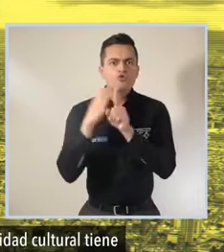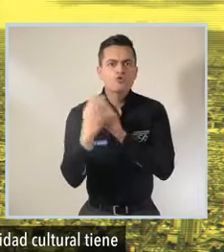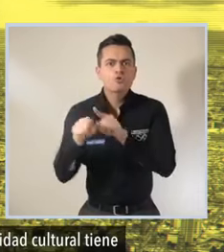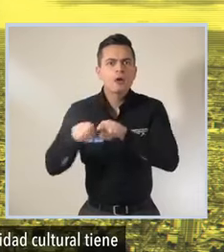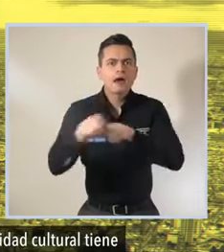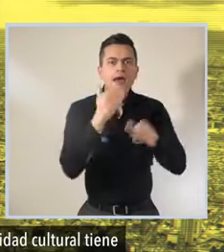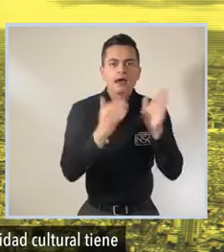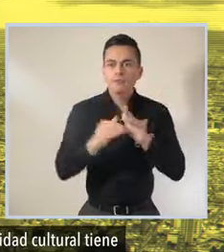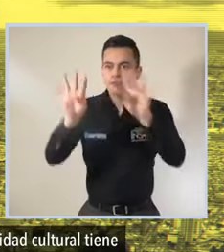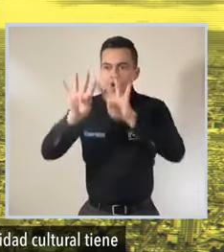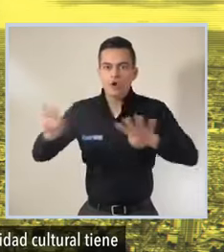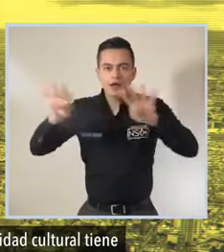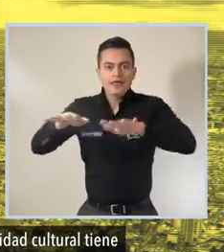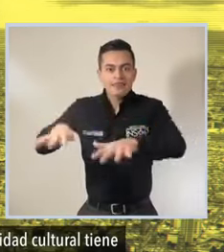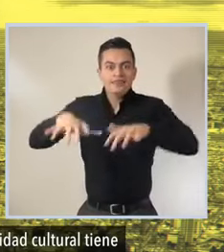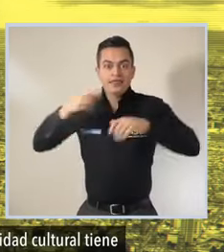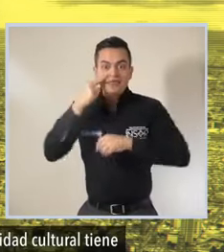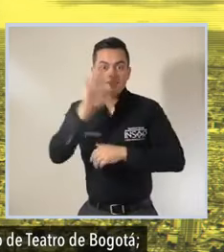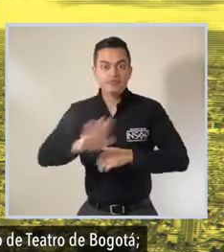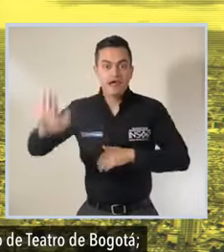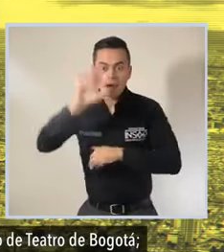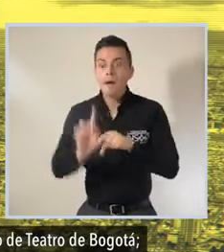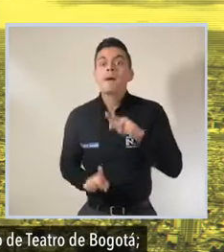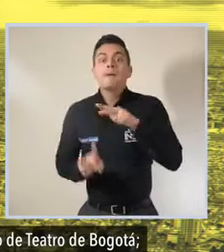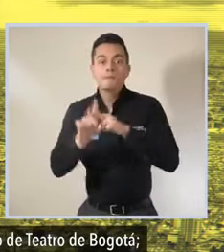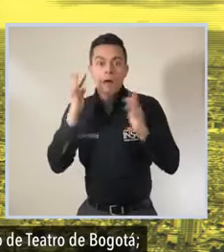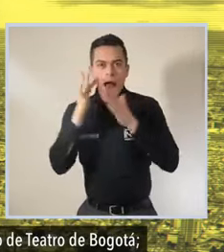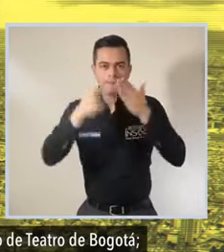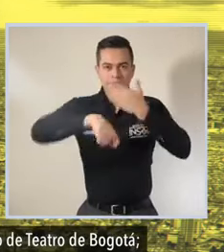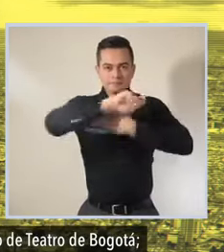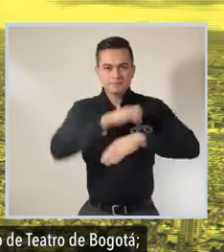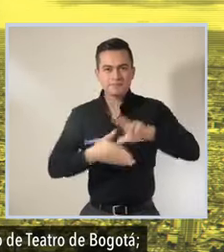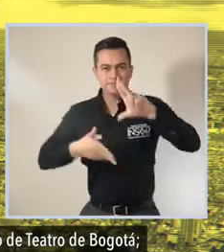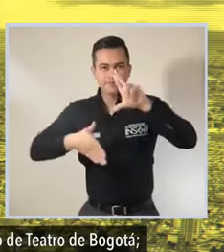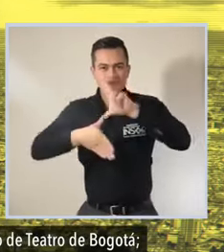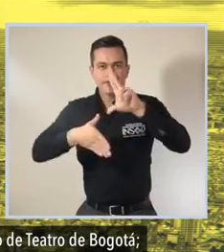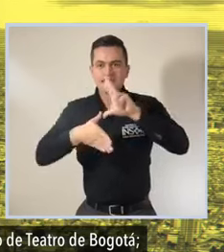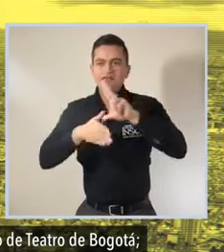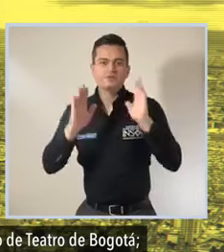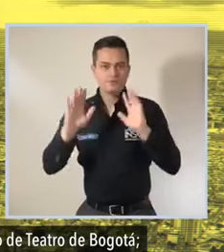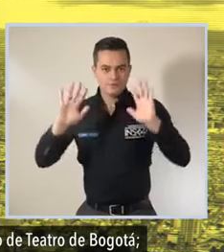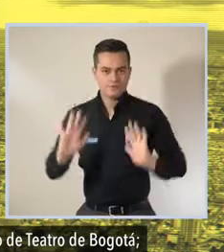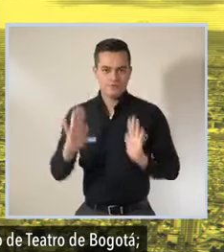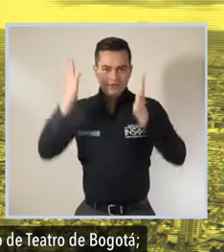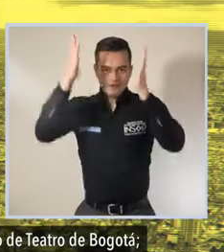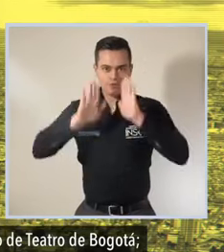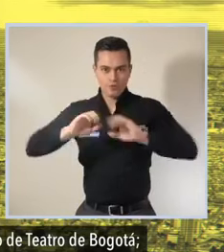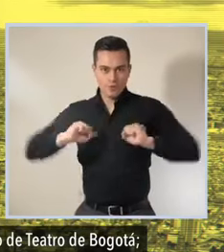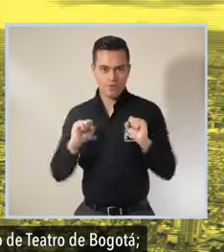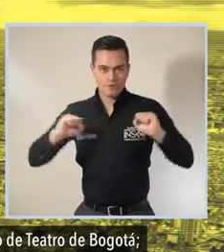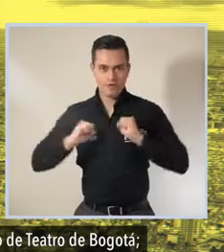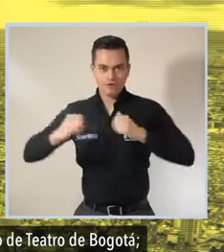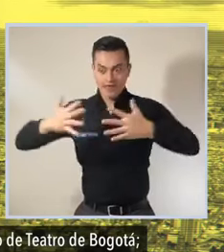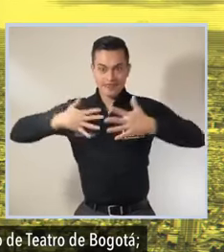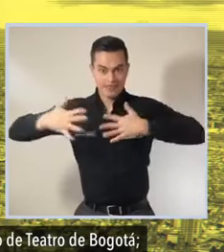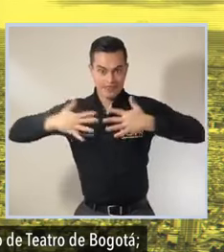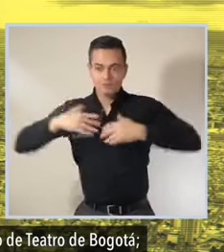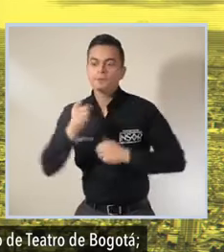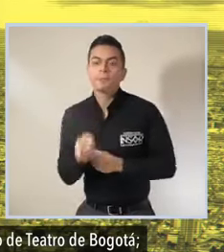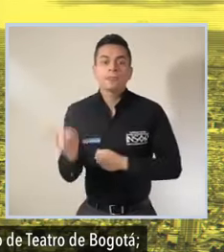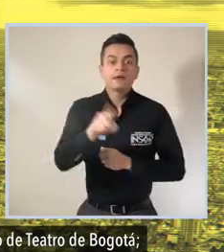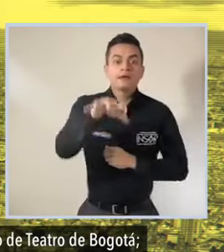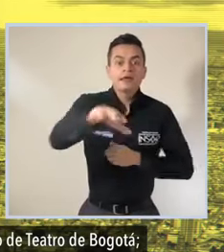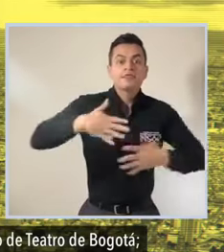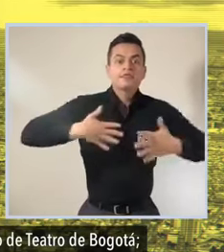en lugares como el Teatro Nacional en el cual se originó el Festival Iberoamericano de Teatro de Bogotá